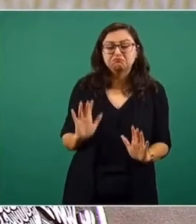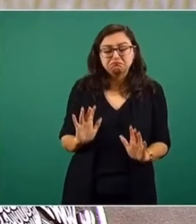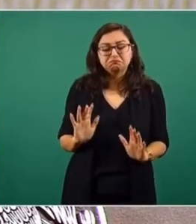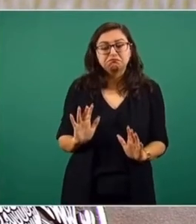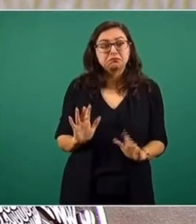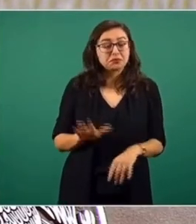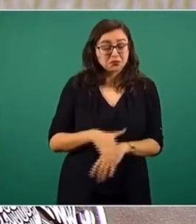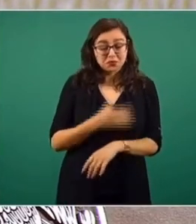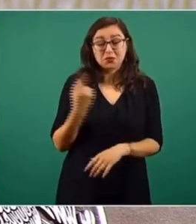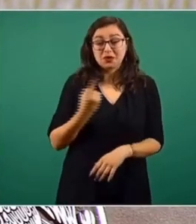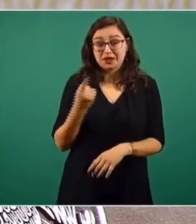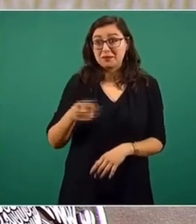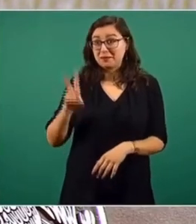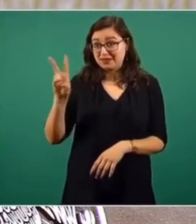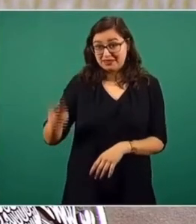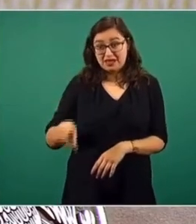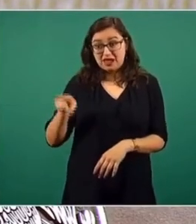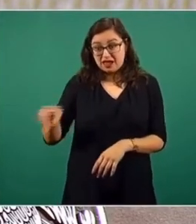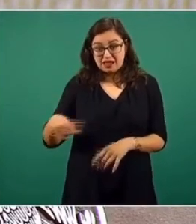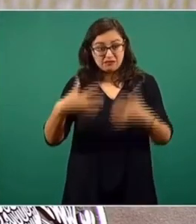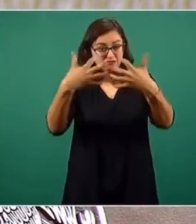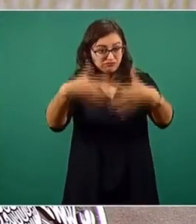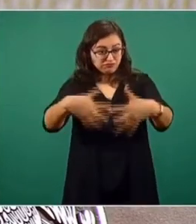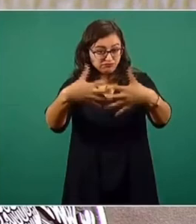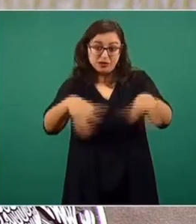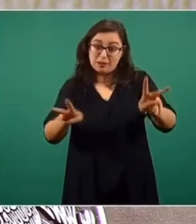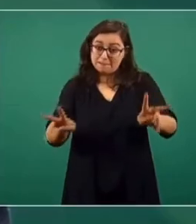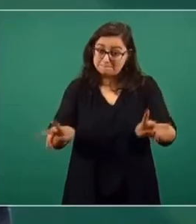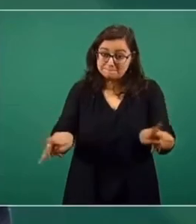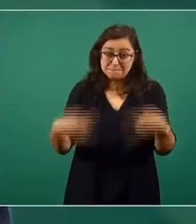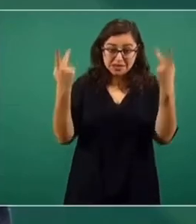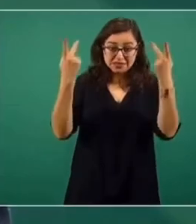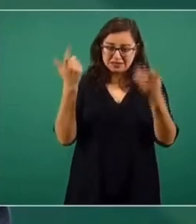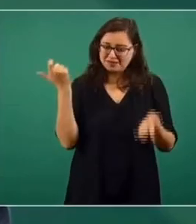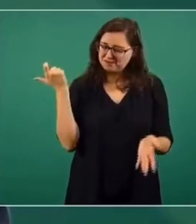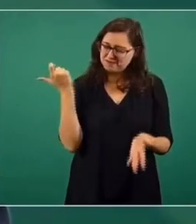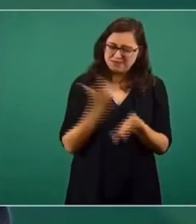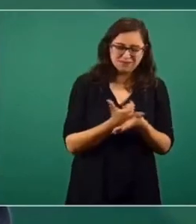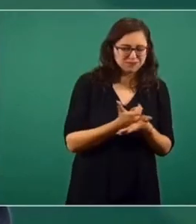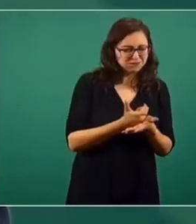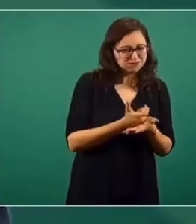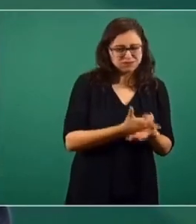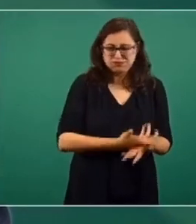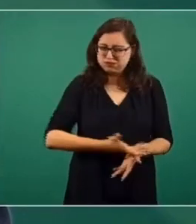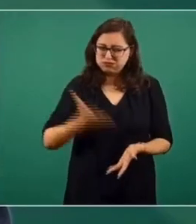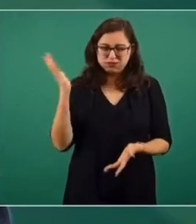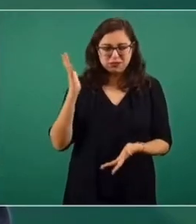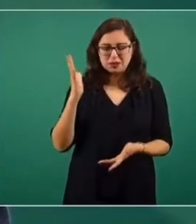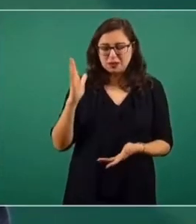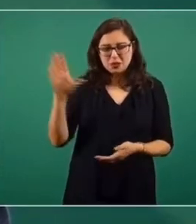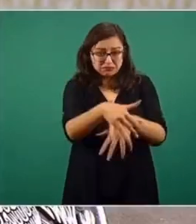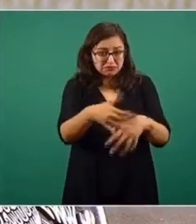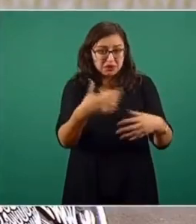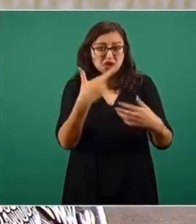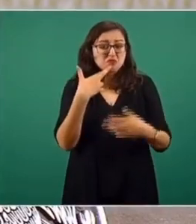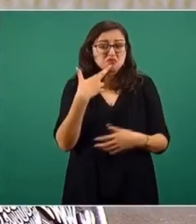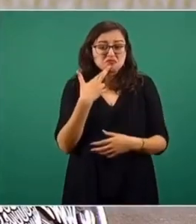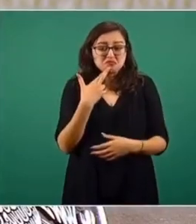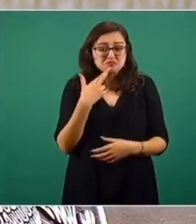fue su valor, fue muy superior a lo que los avalúos habrían establecido.